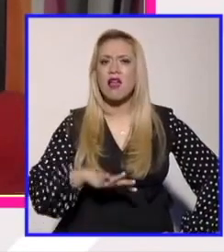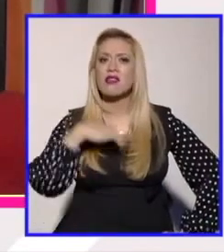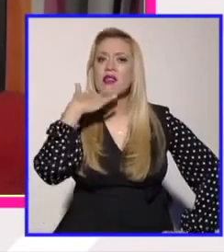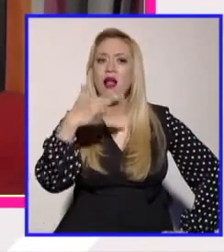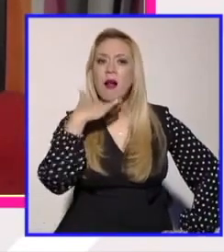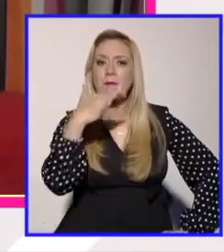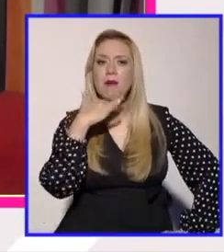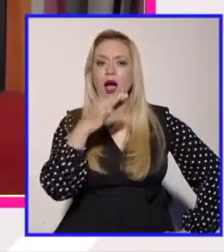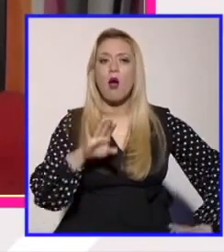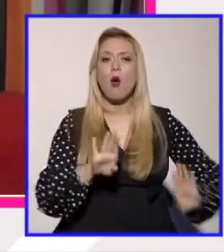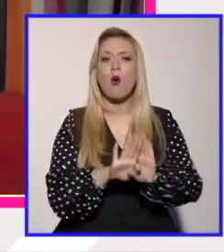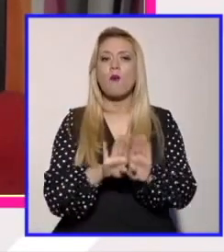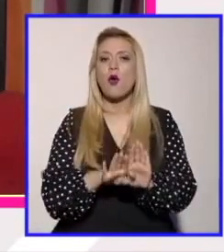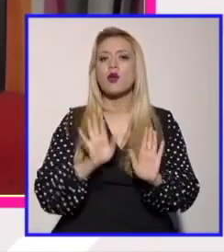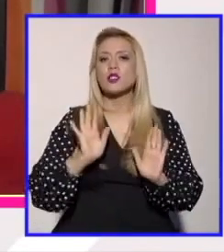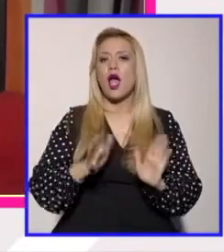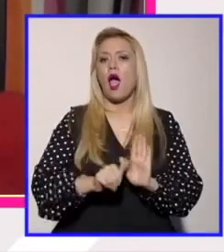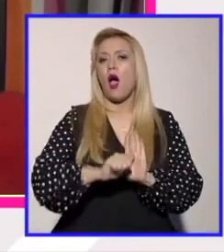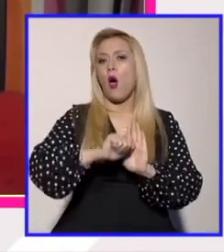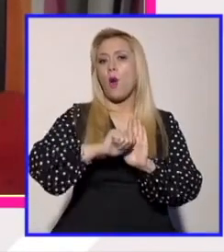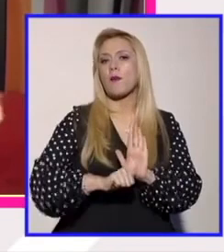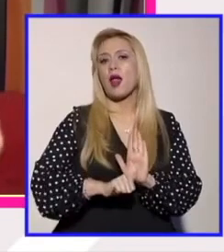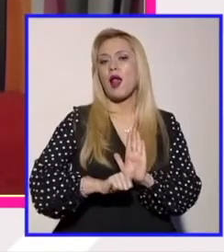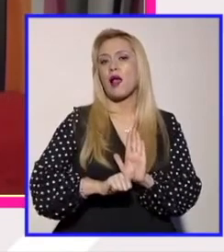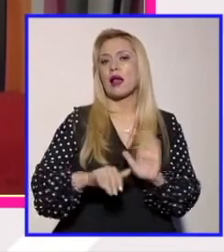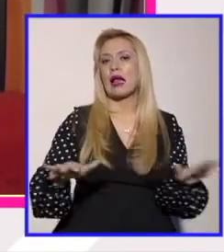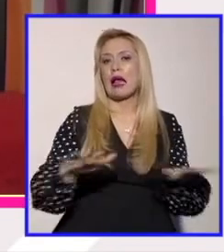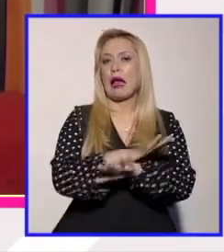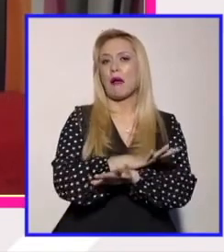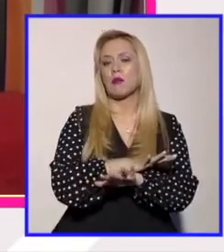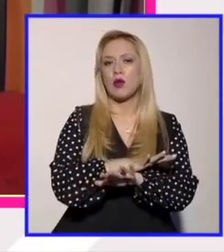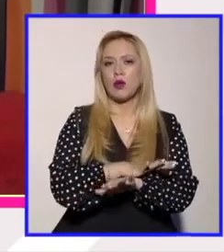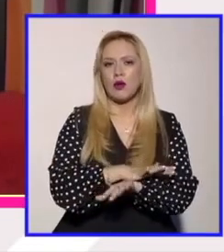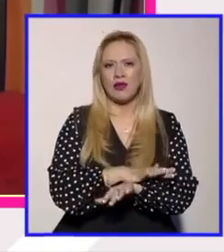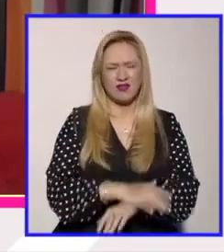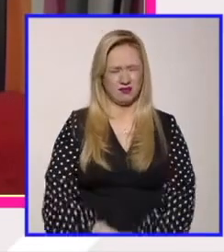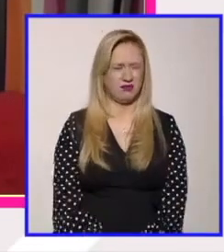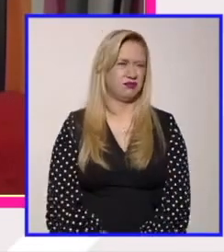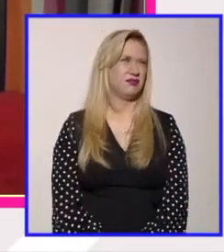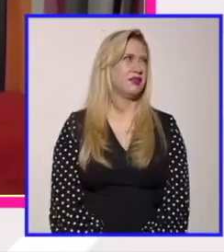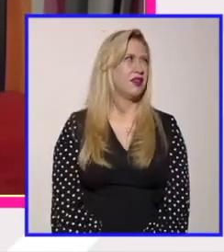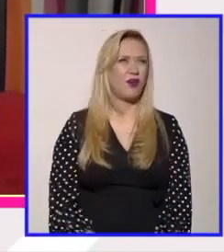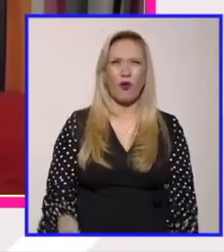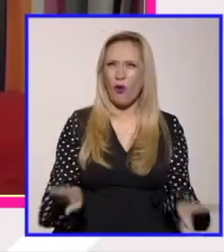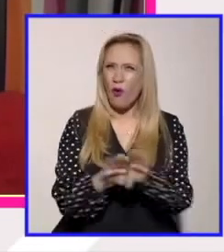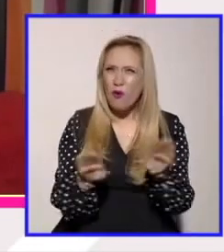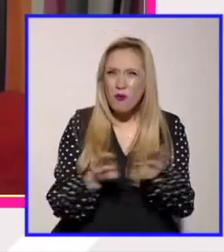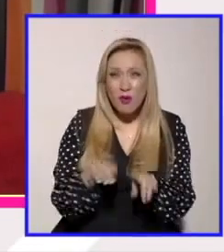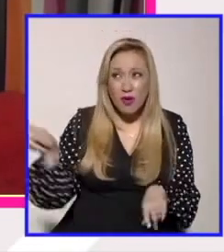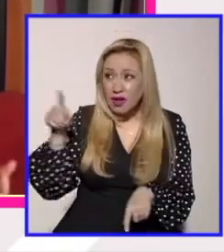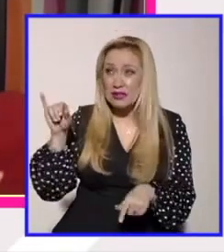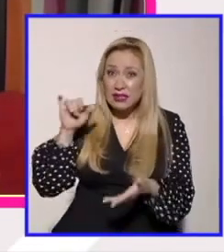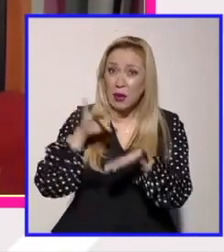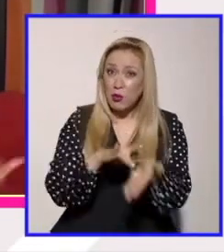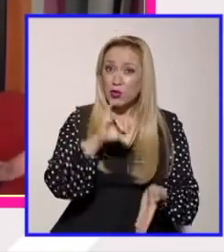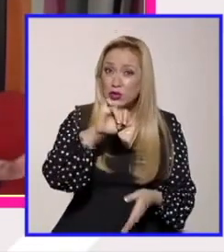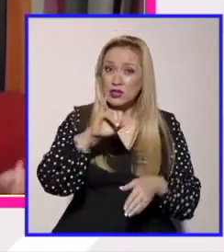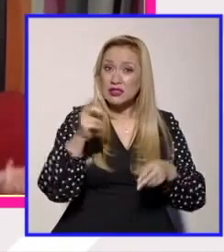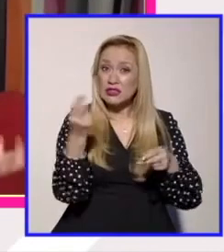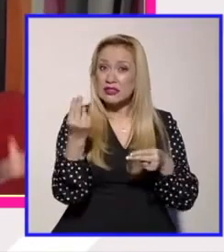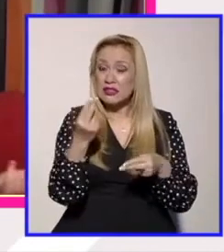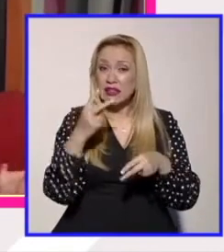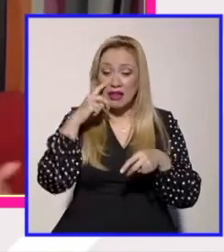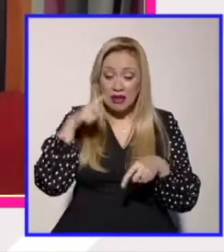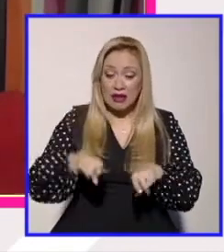sigue un poco de en qué momento mujeres que vuelan con la bandera feminista apoyan esto y todo esto viene de bien